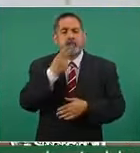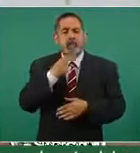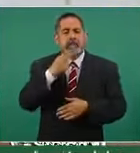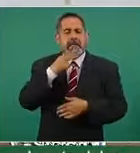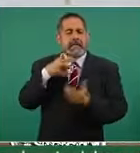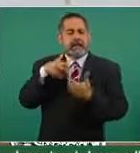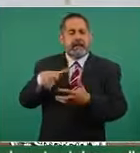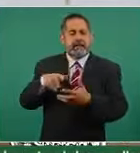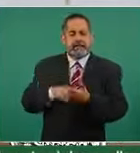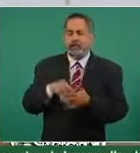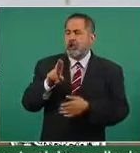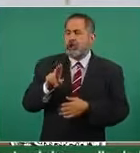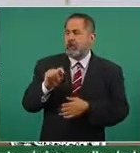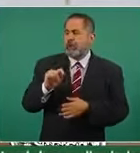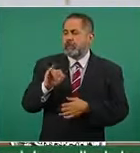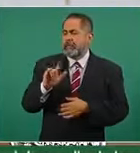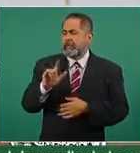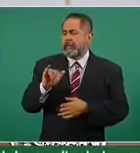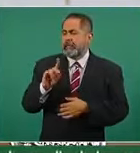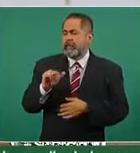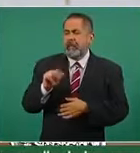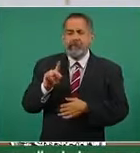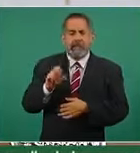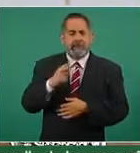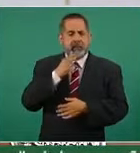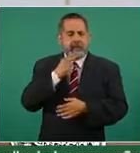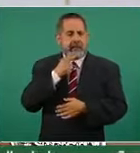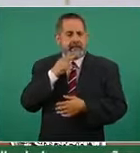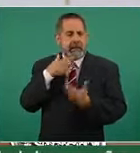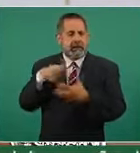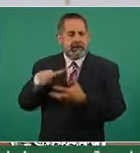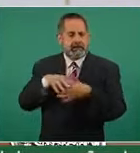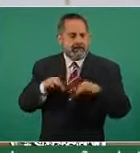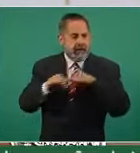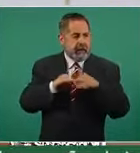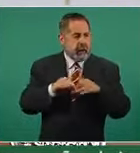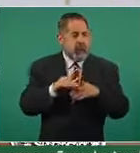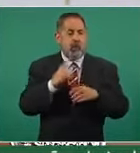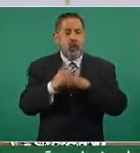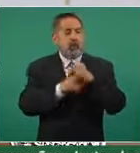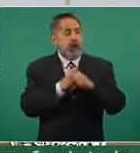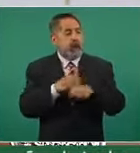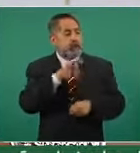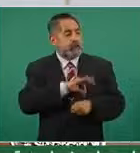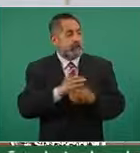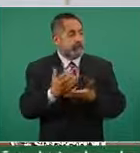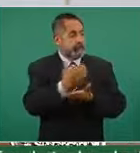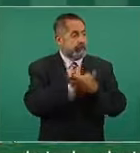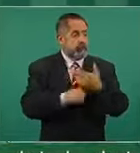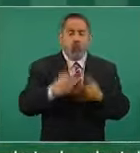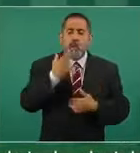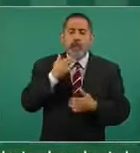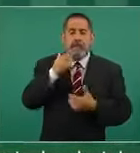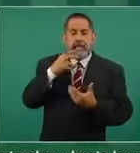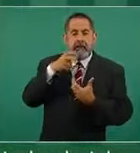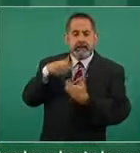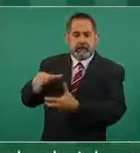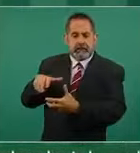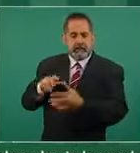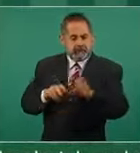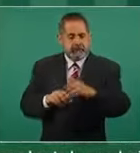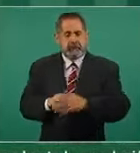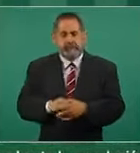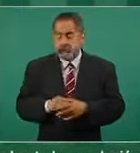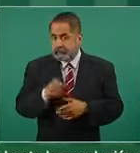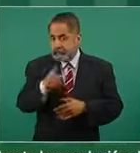de los trabajadores. Es tan importante que mañana